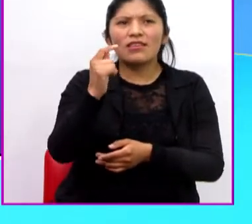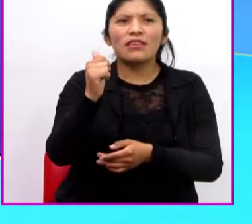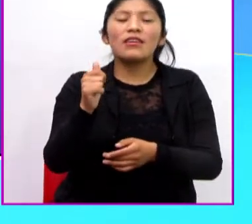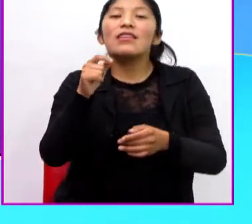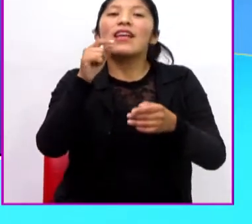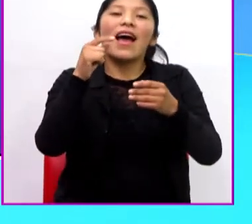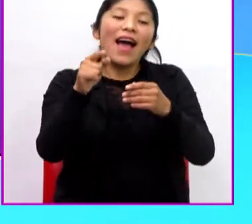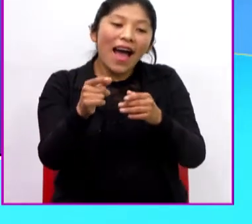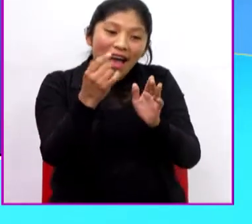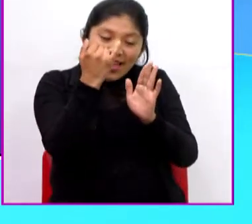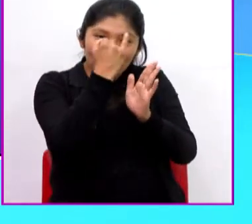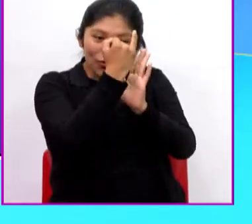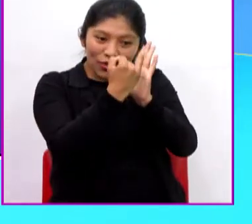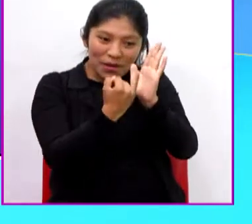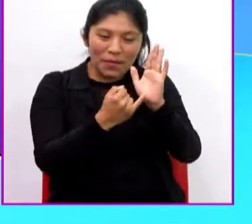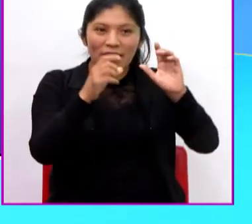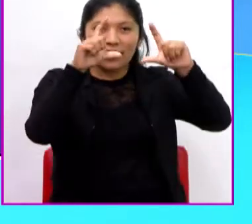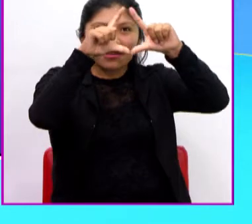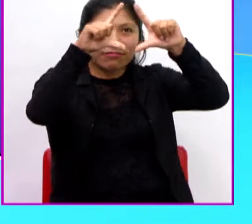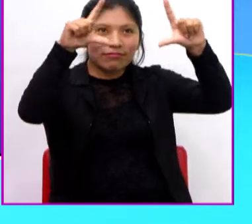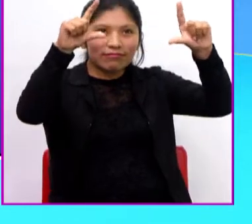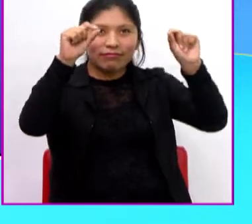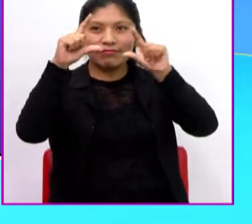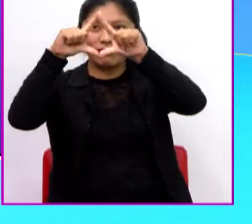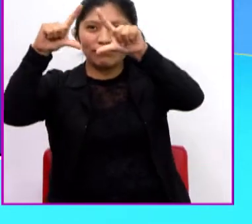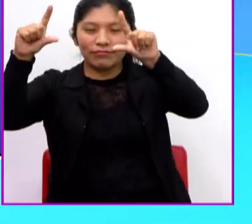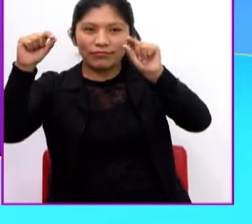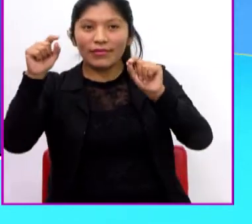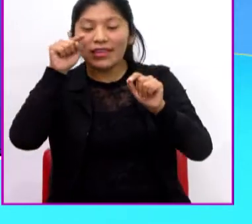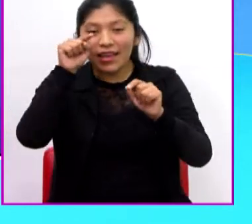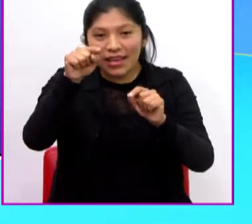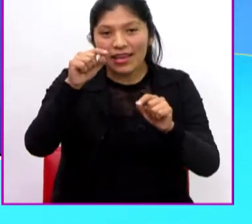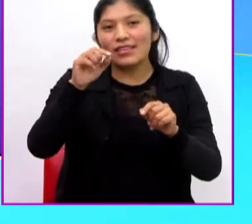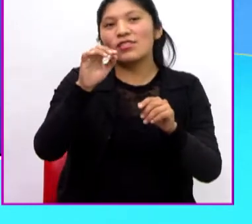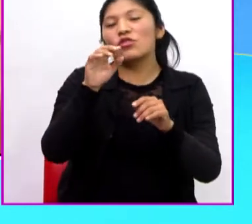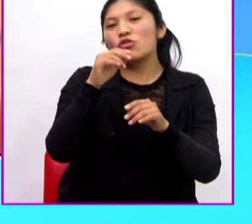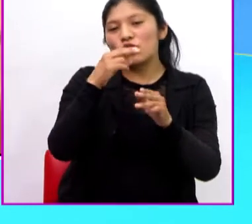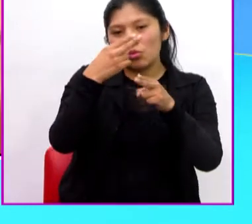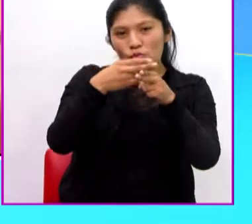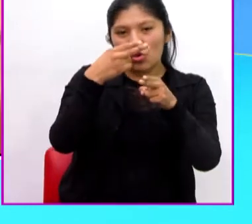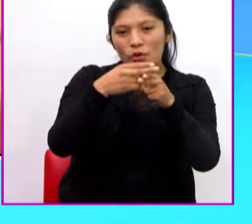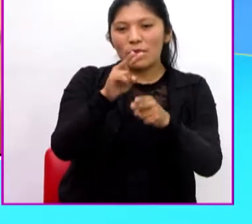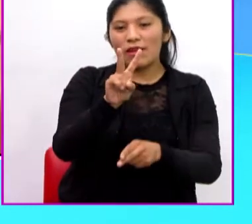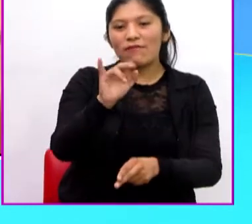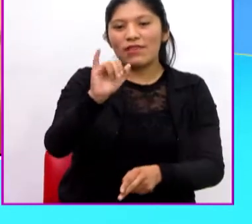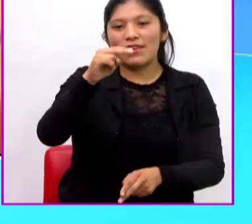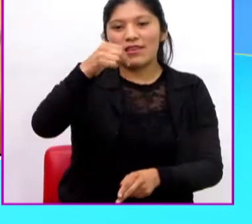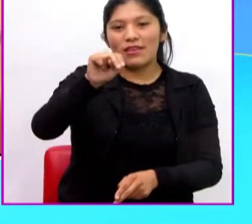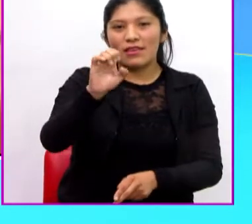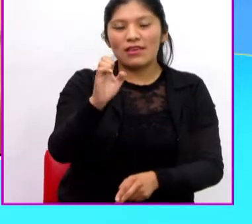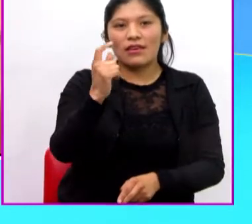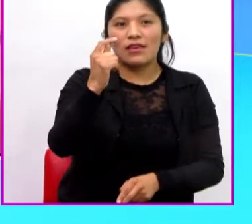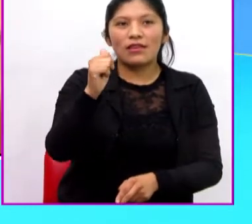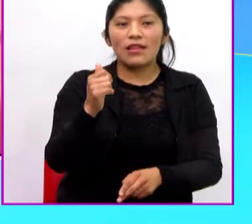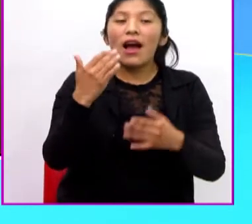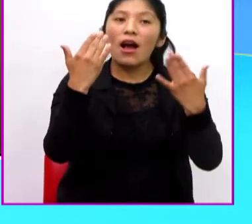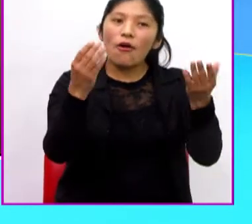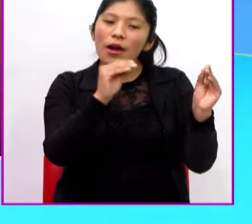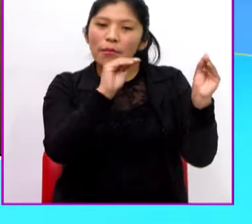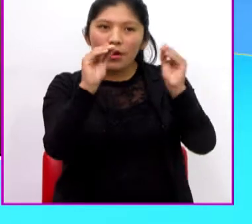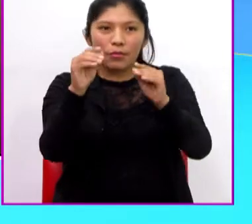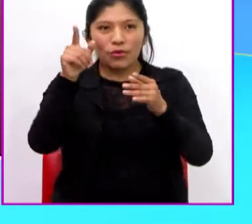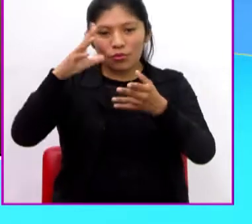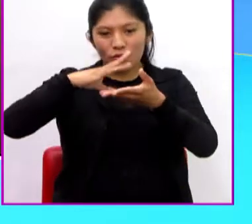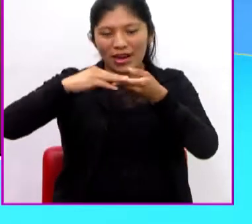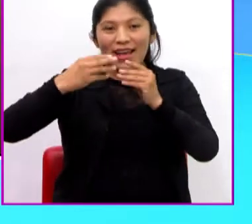historia se representa con un cuadro. Ese cuadro se denomina viñeta. Bueno, ahora pondré una historieta en la pizarra